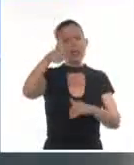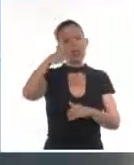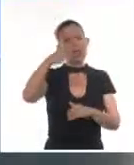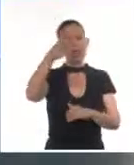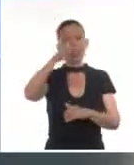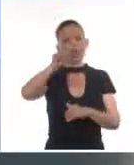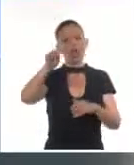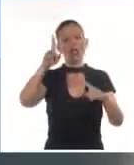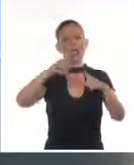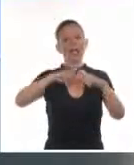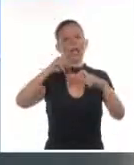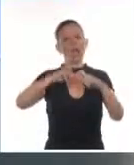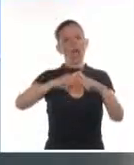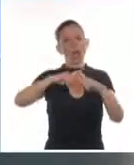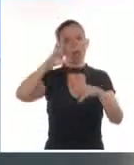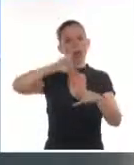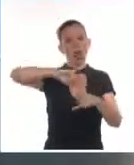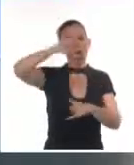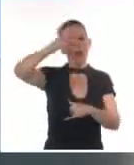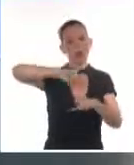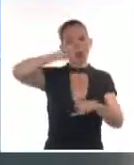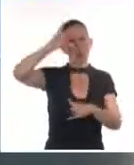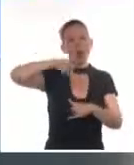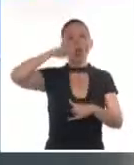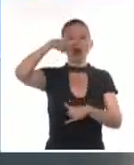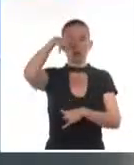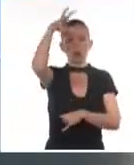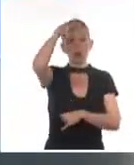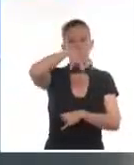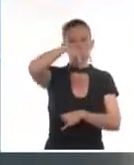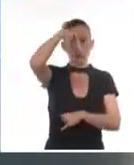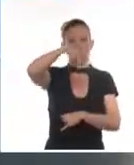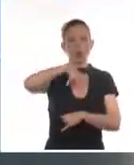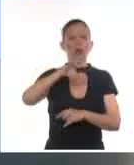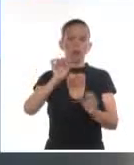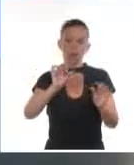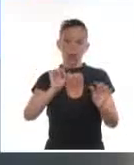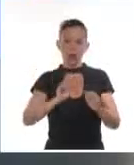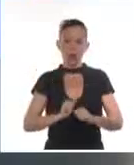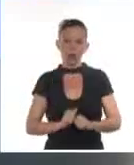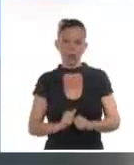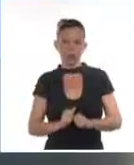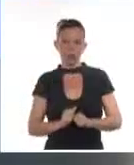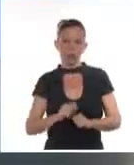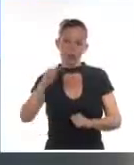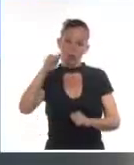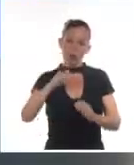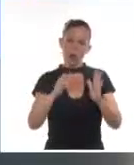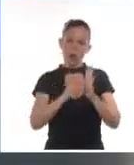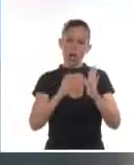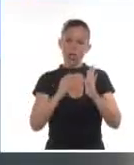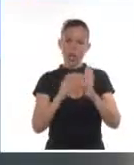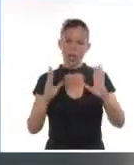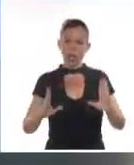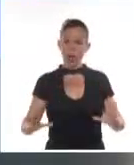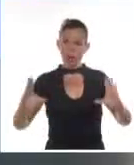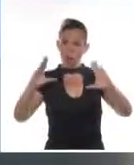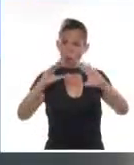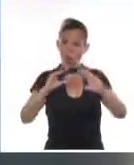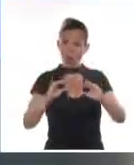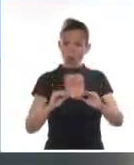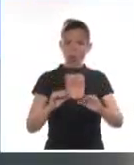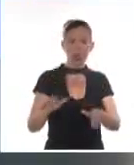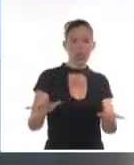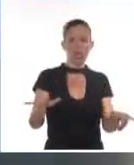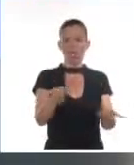noroeste, que no generan lluvias sobre el territorio cubano. Durante las próximas 12 a 24 horas, una situación muy similar sobre el